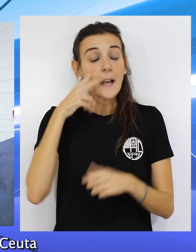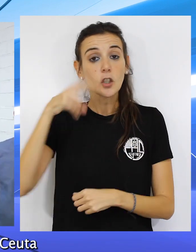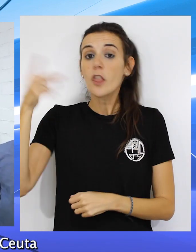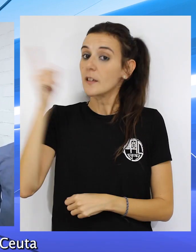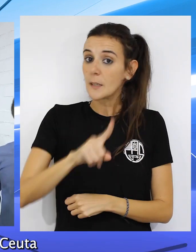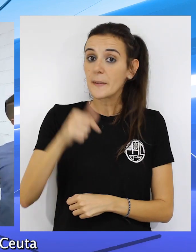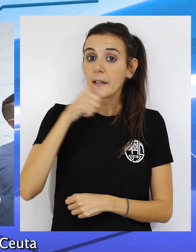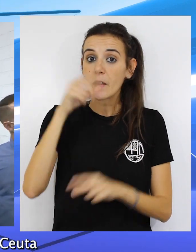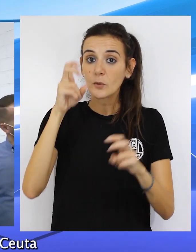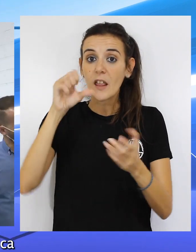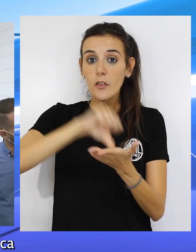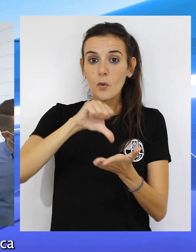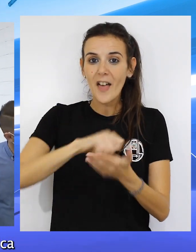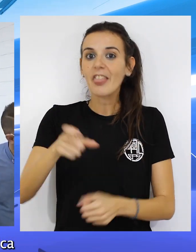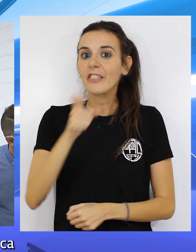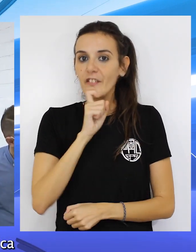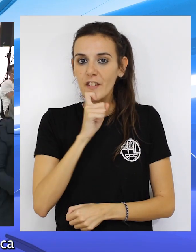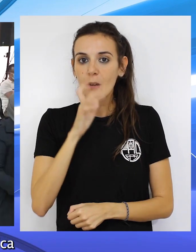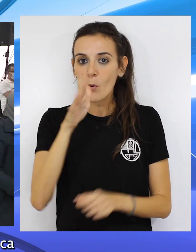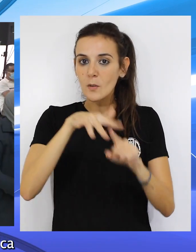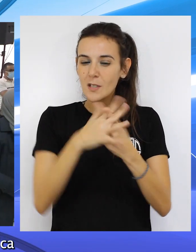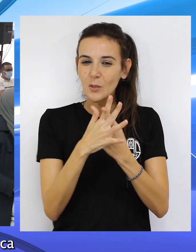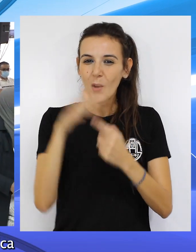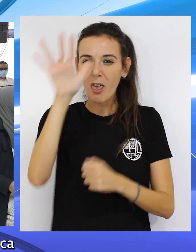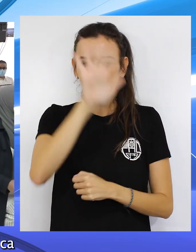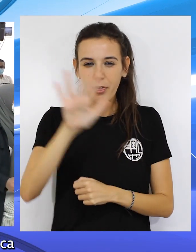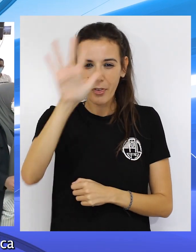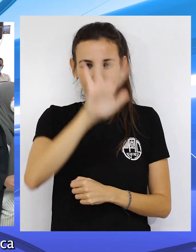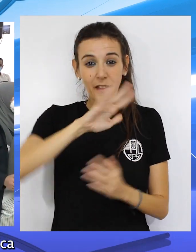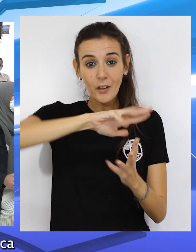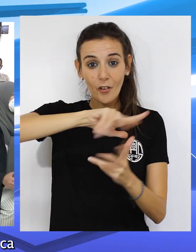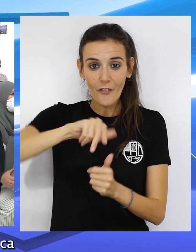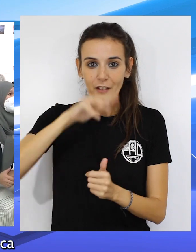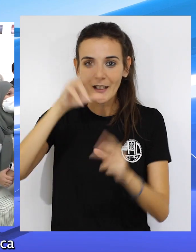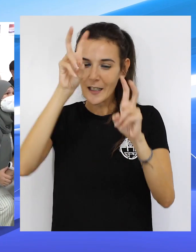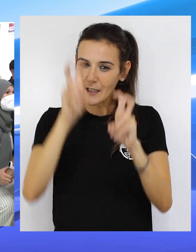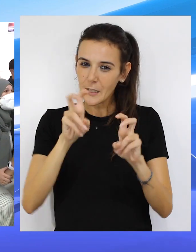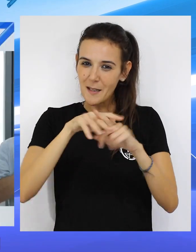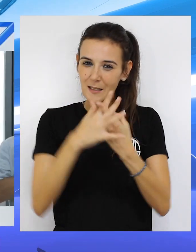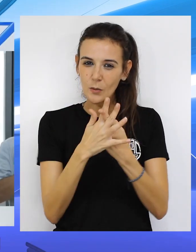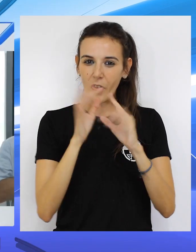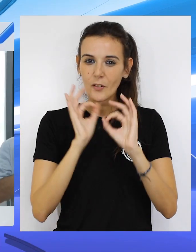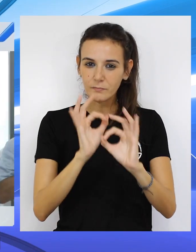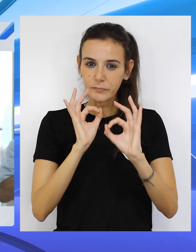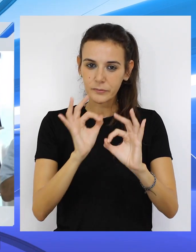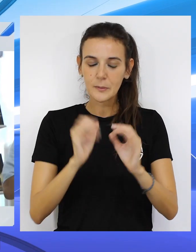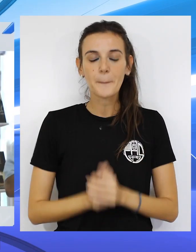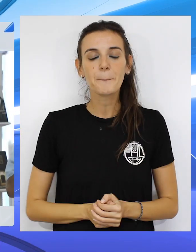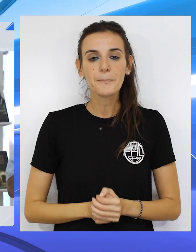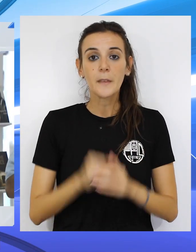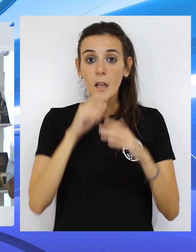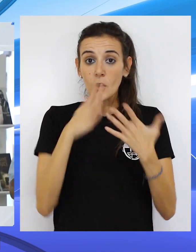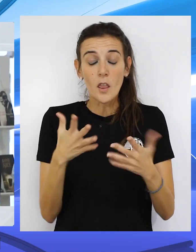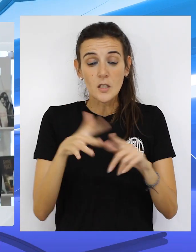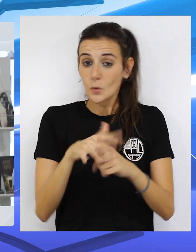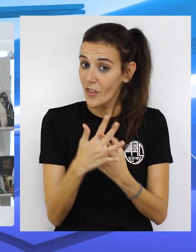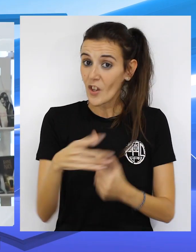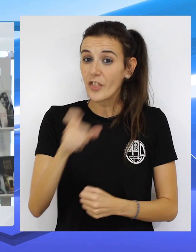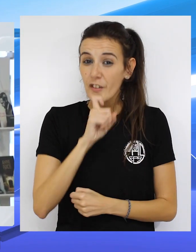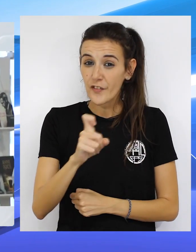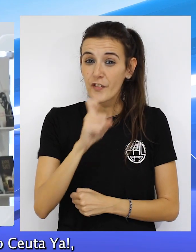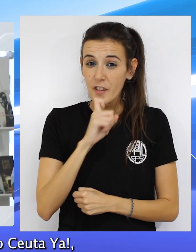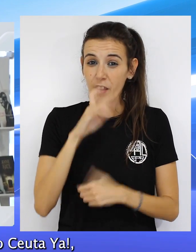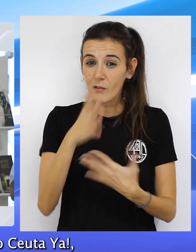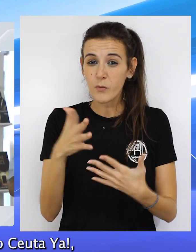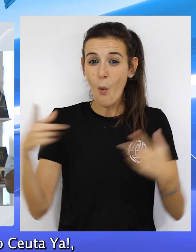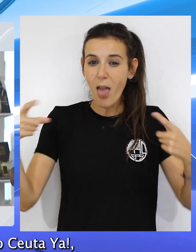que Ceuta es una ciudad compleja por su situación geográfica y su especial indiosincrasia. Entonces, es muy difícil hacer la guerra en